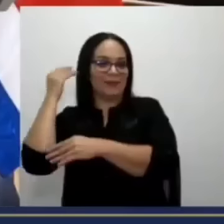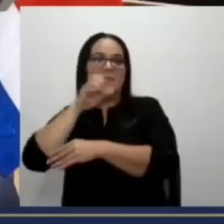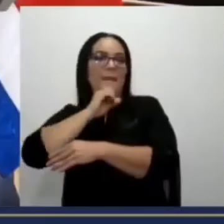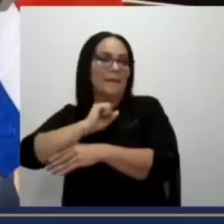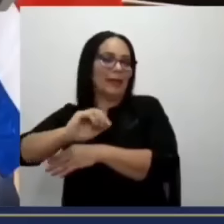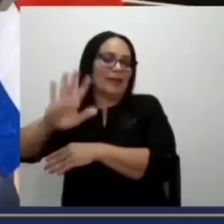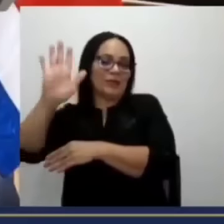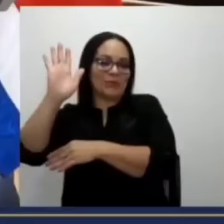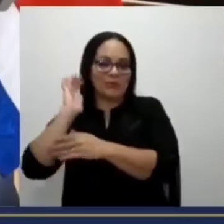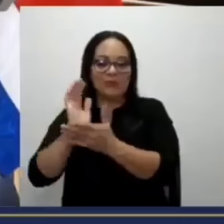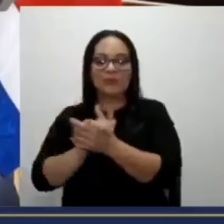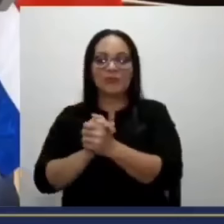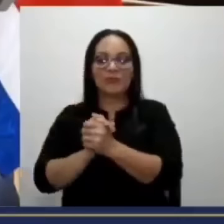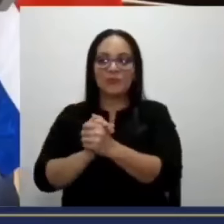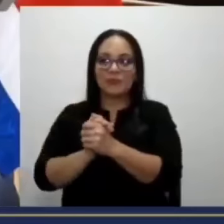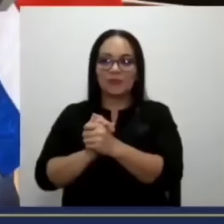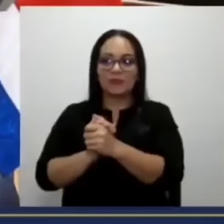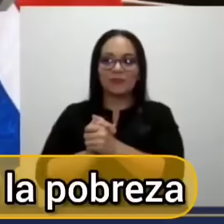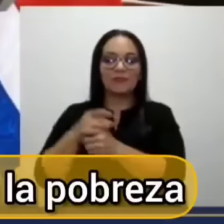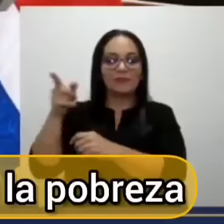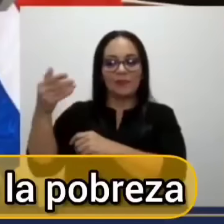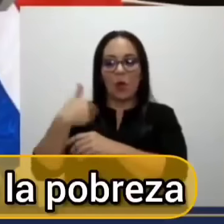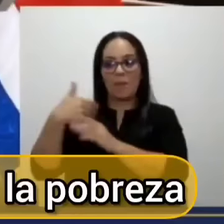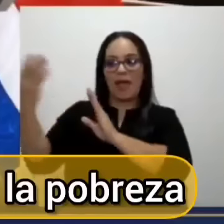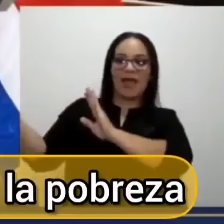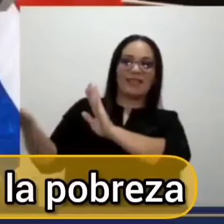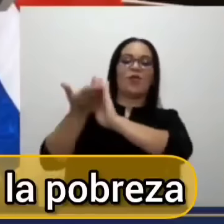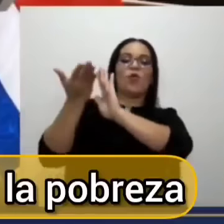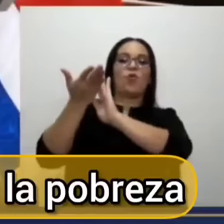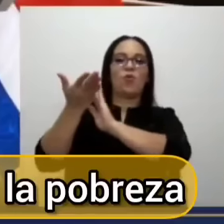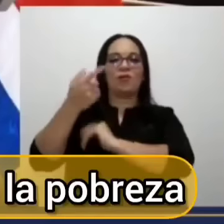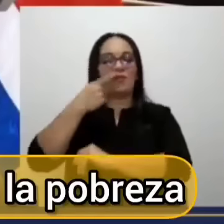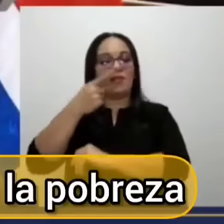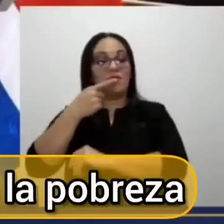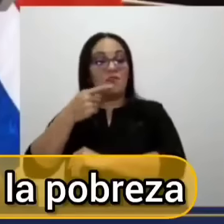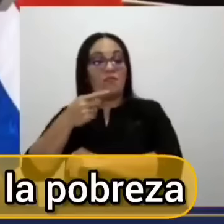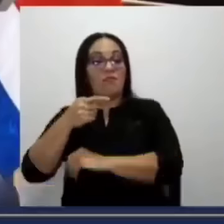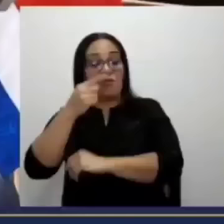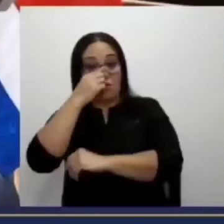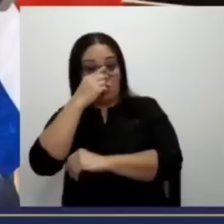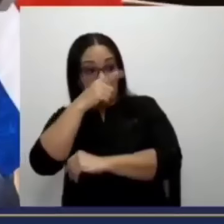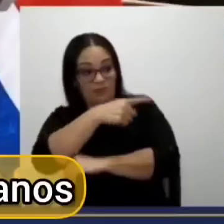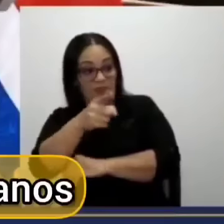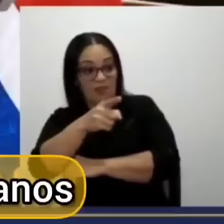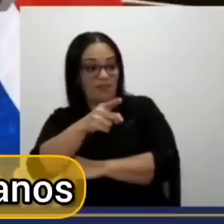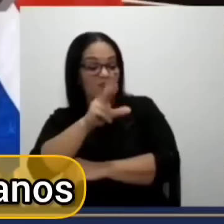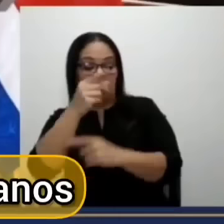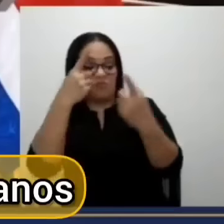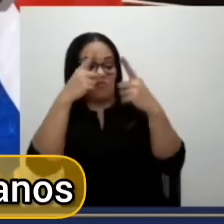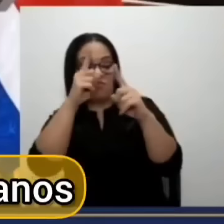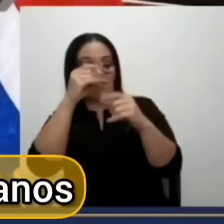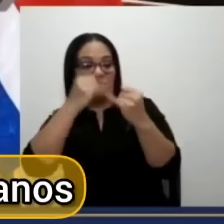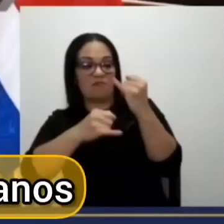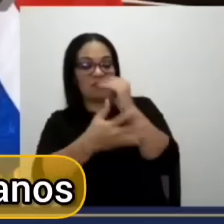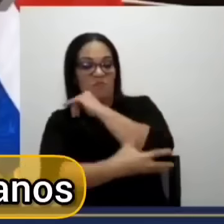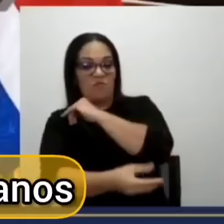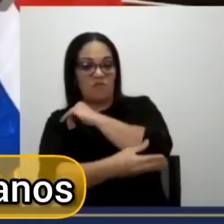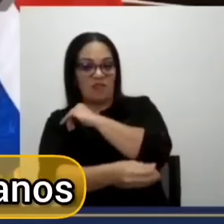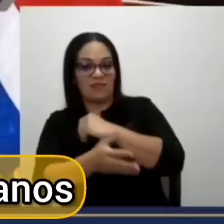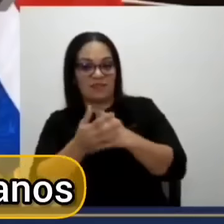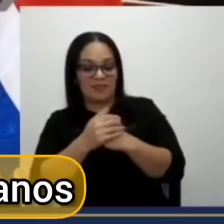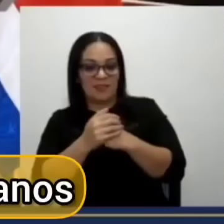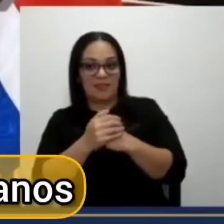que cuando me atacó diciendo que nosotros no íbamos a sacar a este país de la pobreza, teniendo gente cargando